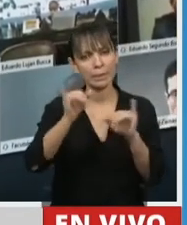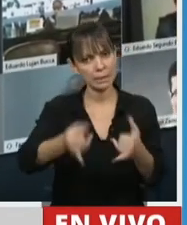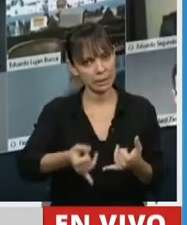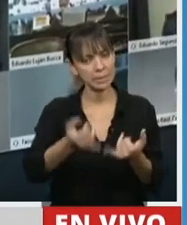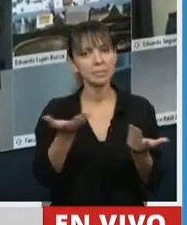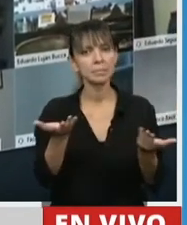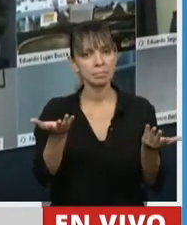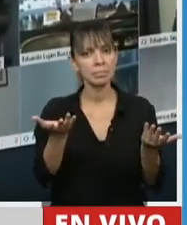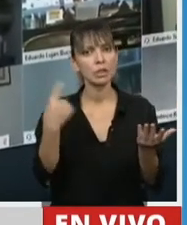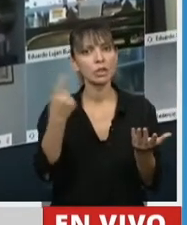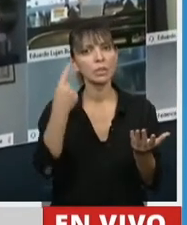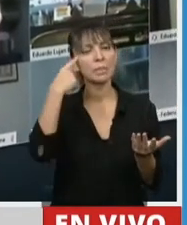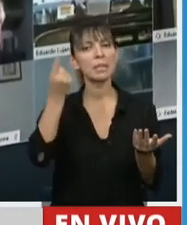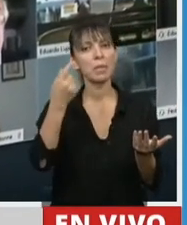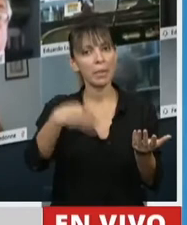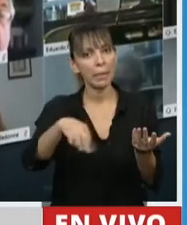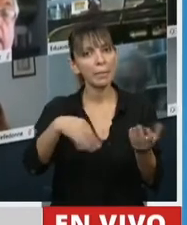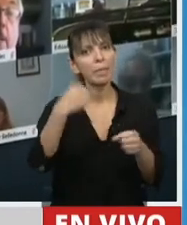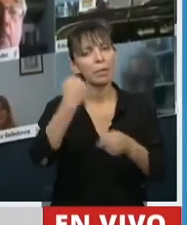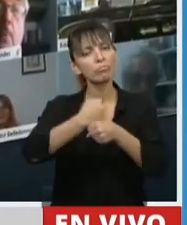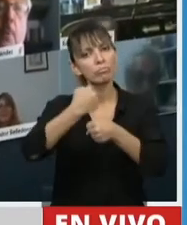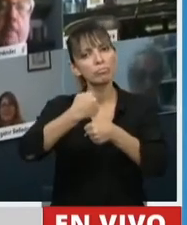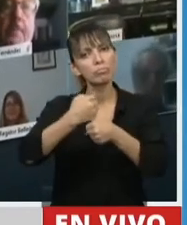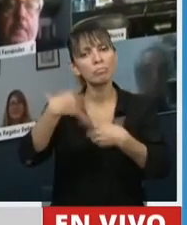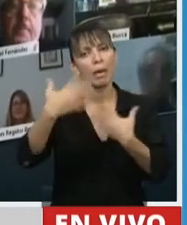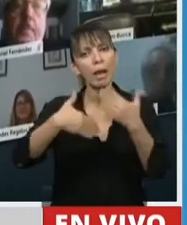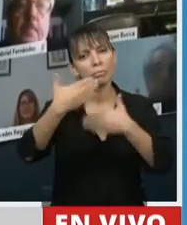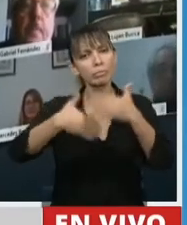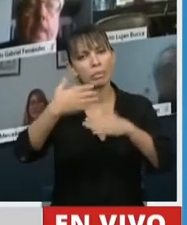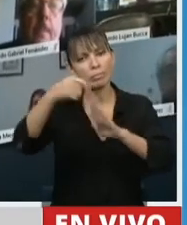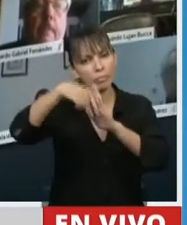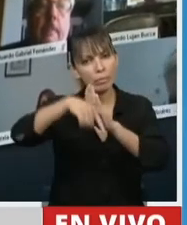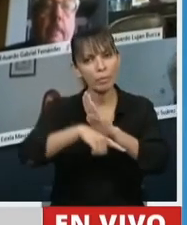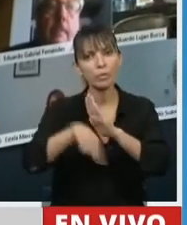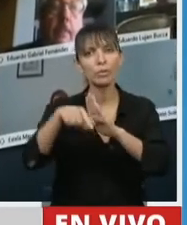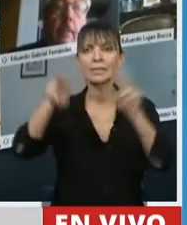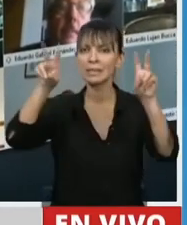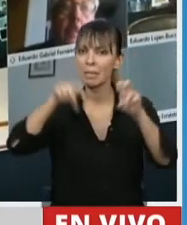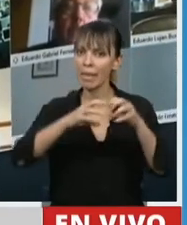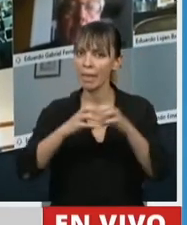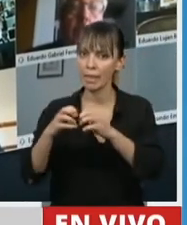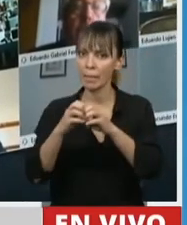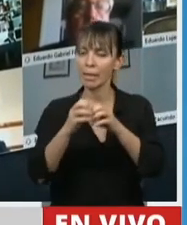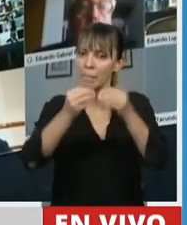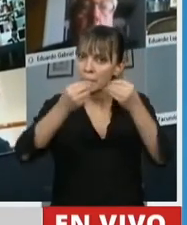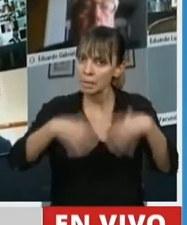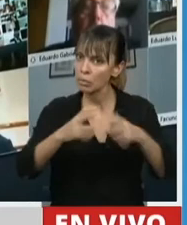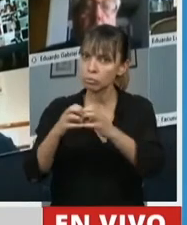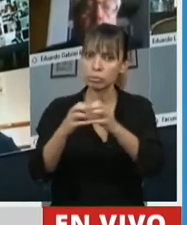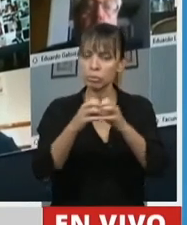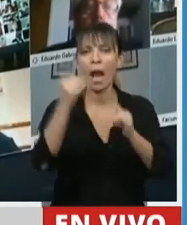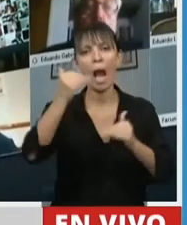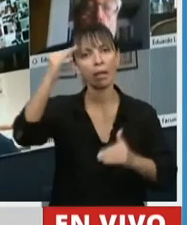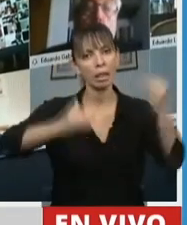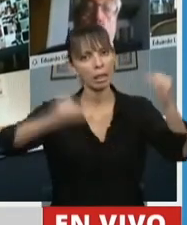tenemos que trabajar en profundizar lo que este debate abre. la brecha digital que existe en nuestro